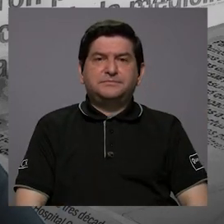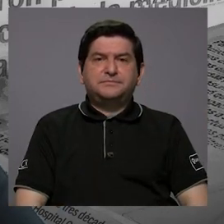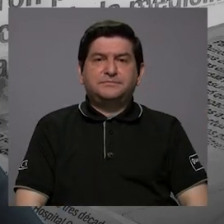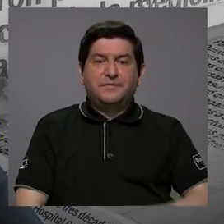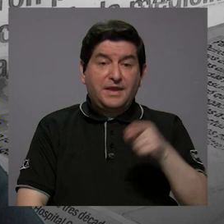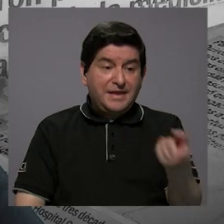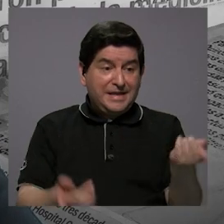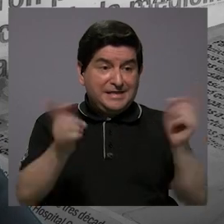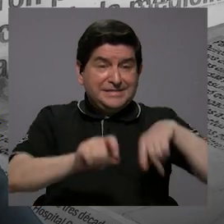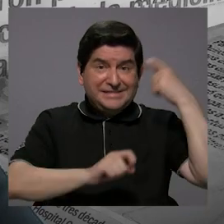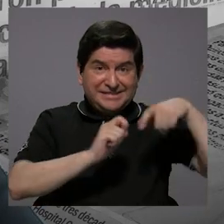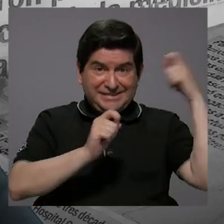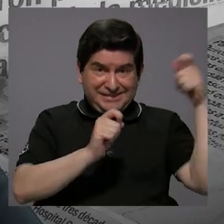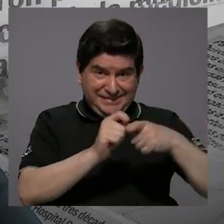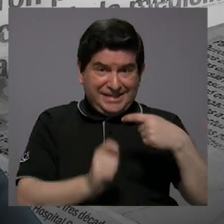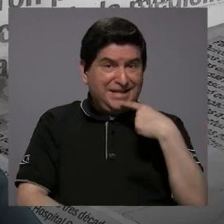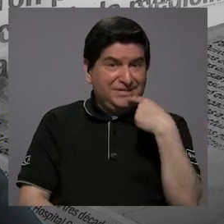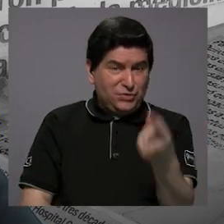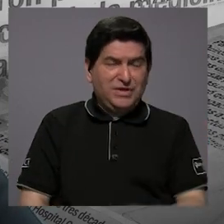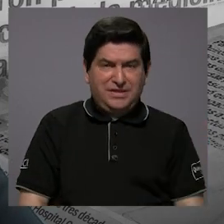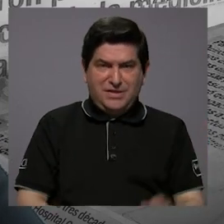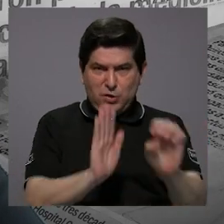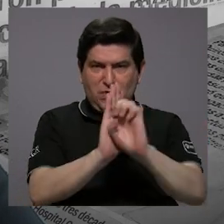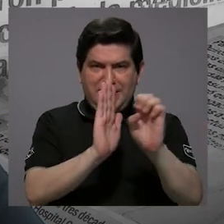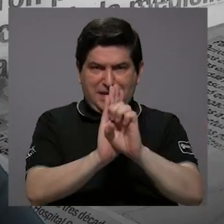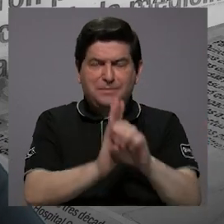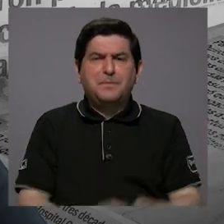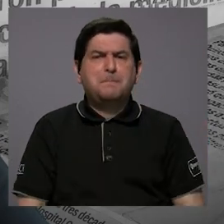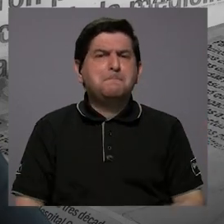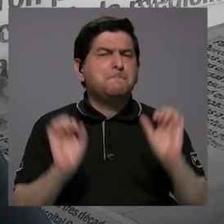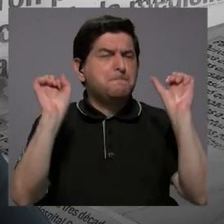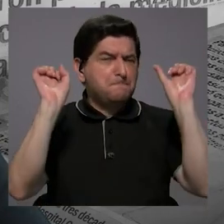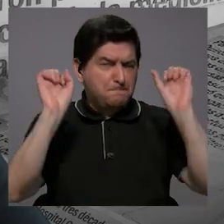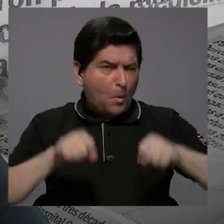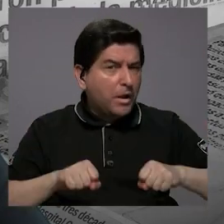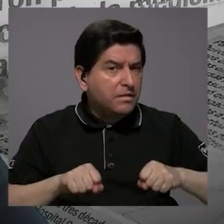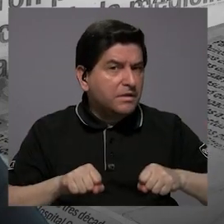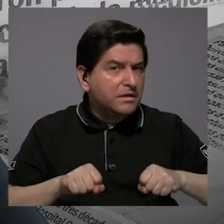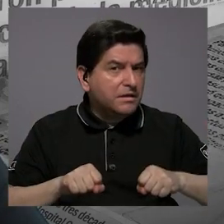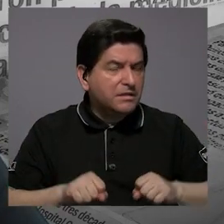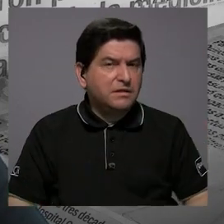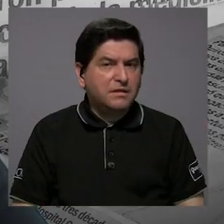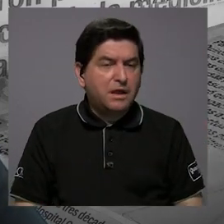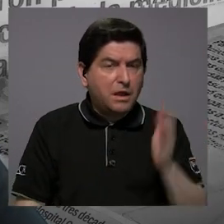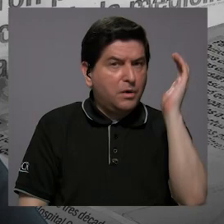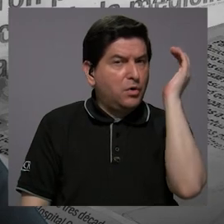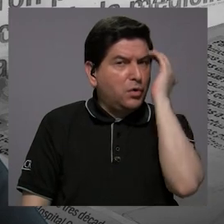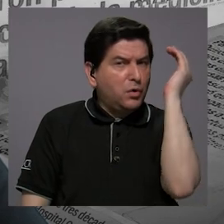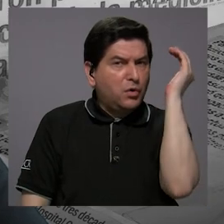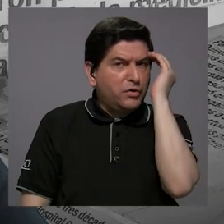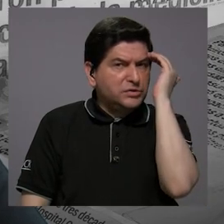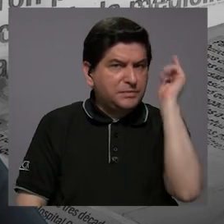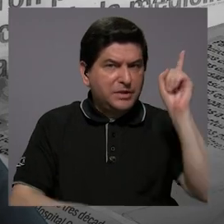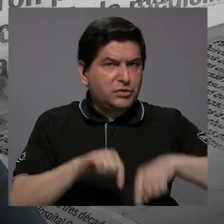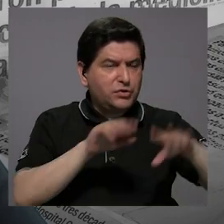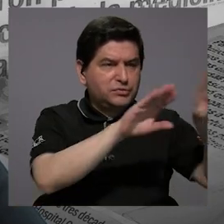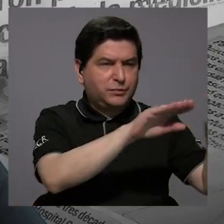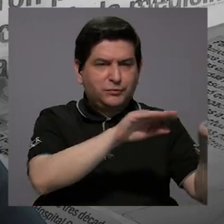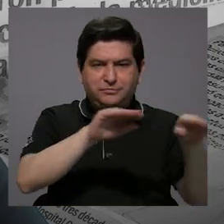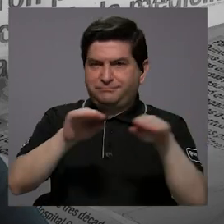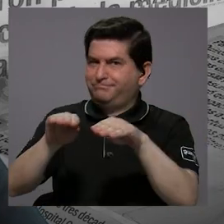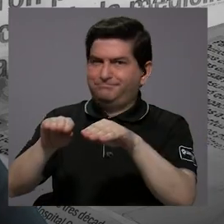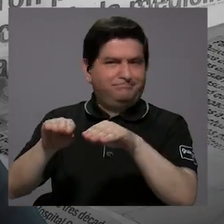en ese caso específico que usted puso de ejemplo, ¿podría ser que ese conocimiento no pueda ser